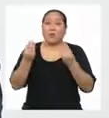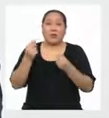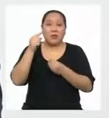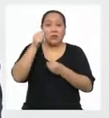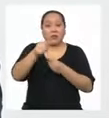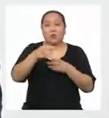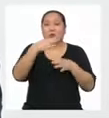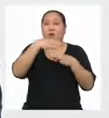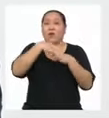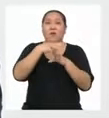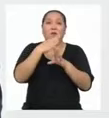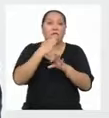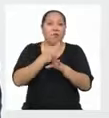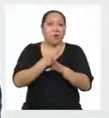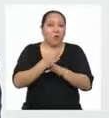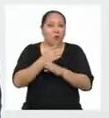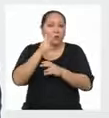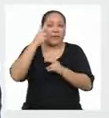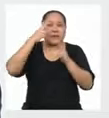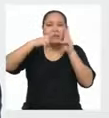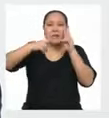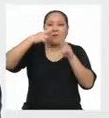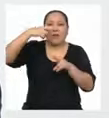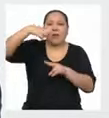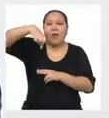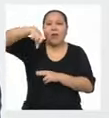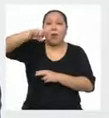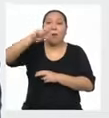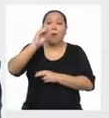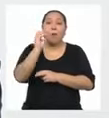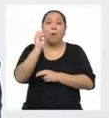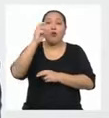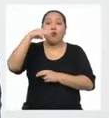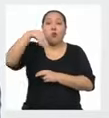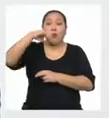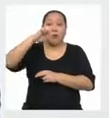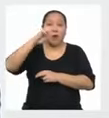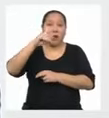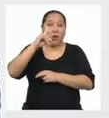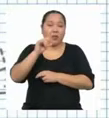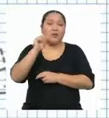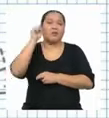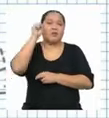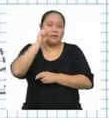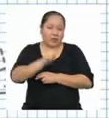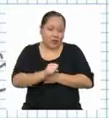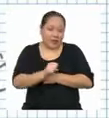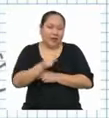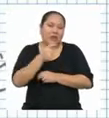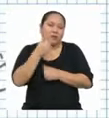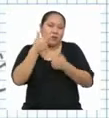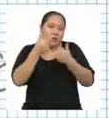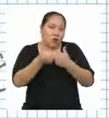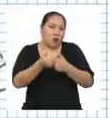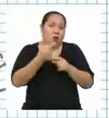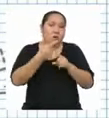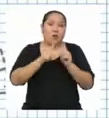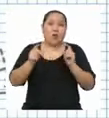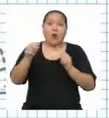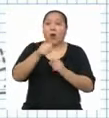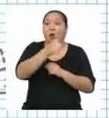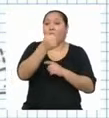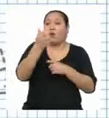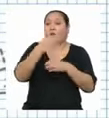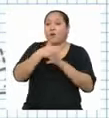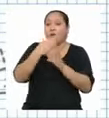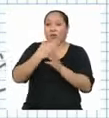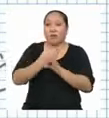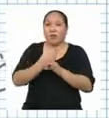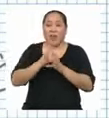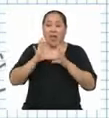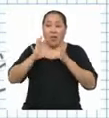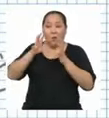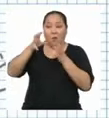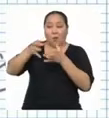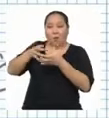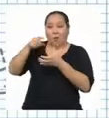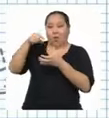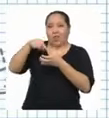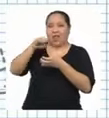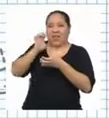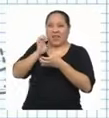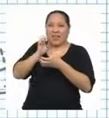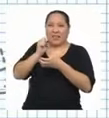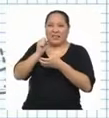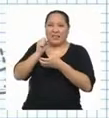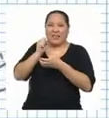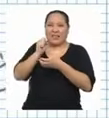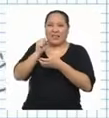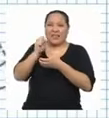las medidas es sacar el promedio Pero hay otras medidas El mundo de la estadística tiene un montón de herramientas para